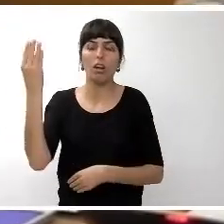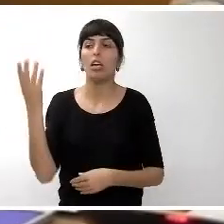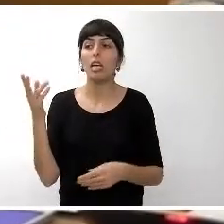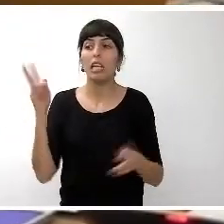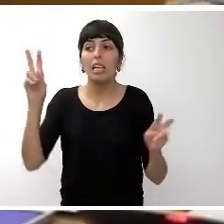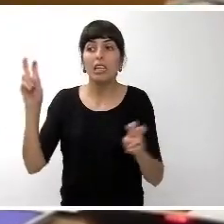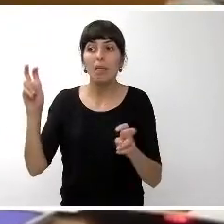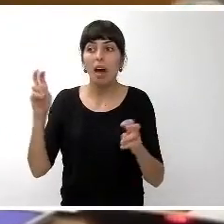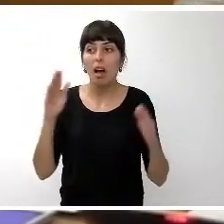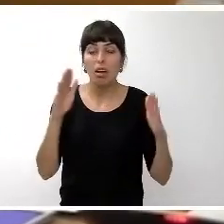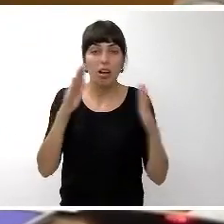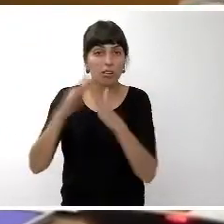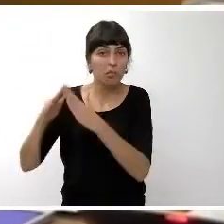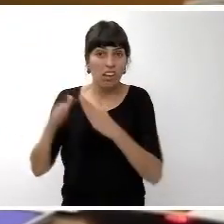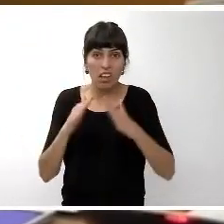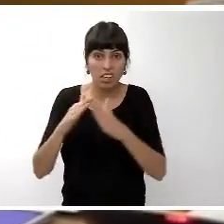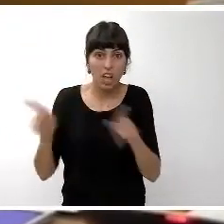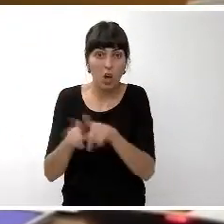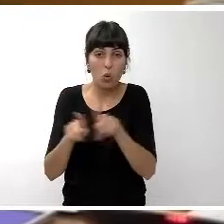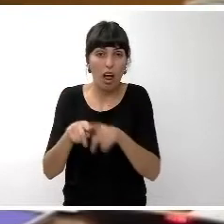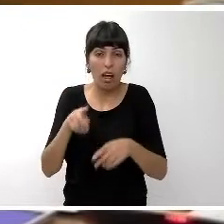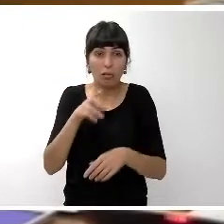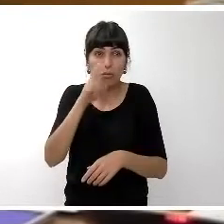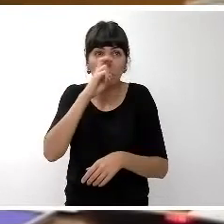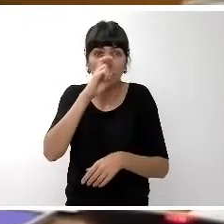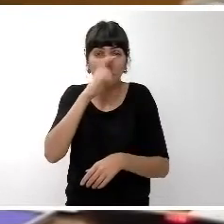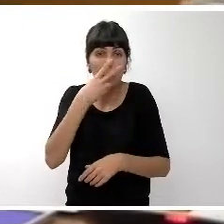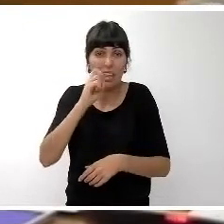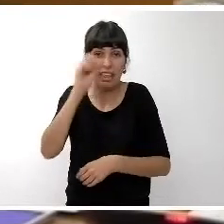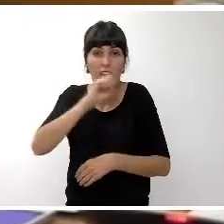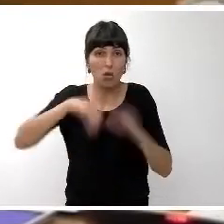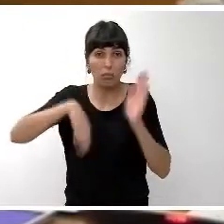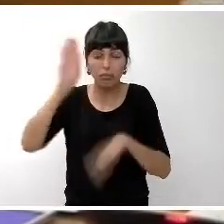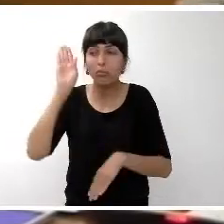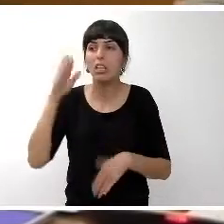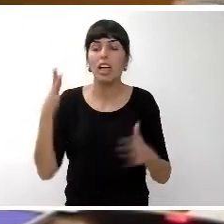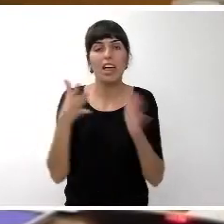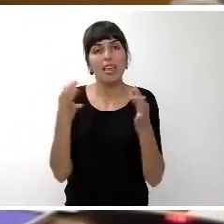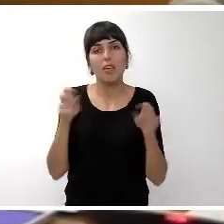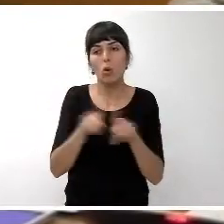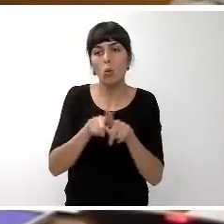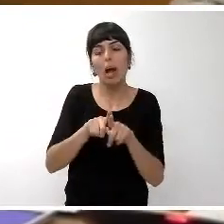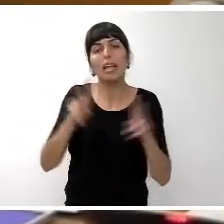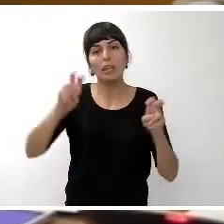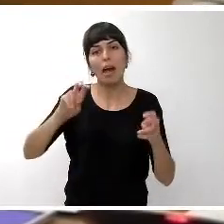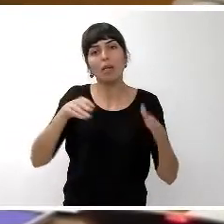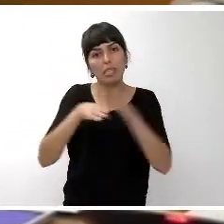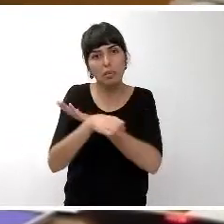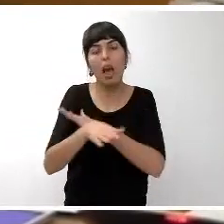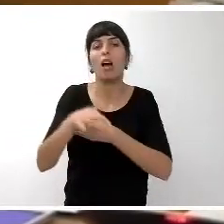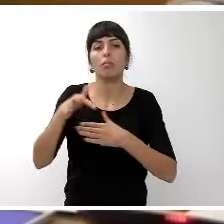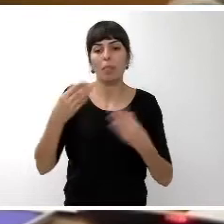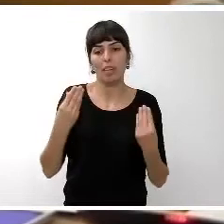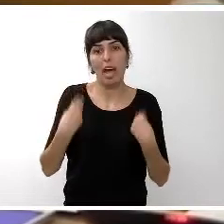tiene más de 20 años y debe adaptarse obligatoriamente a nuevas normativas vigentes en materia de accesibilidad de habitabilidad de eficiencia